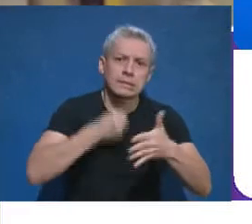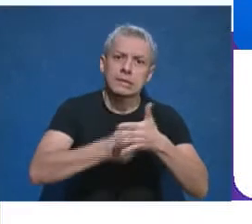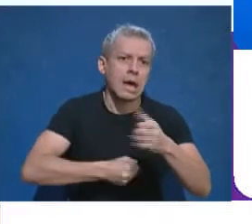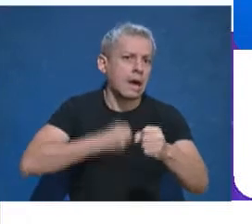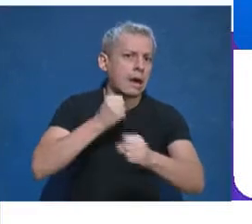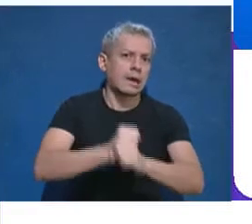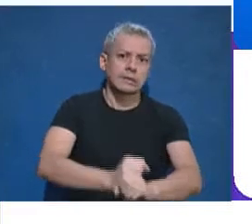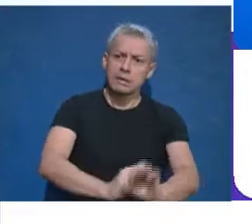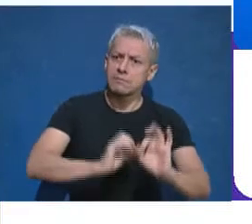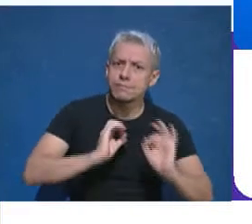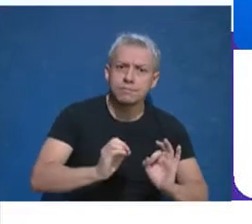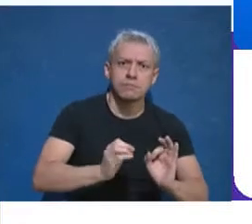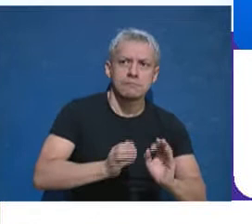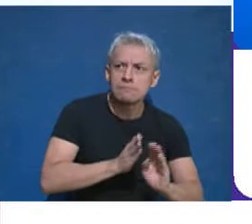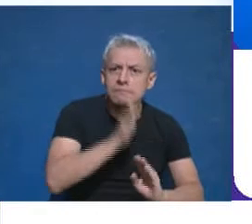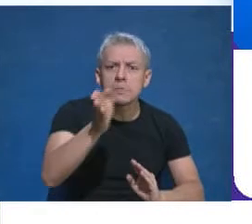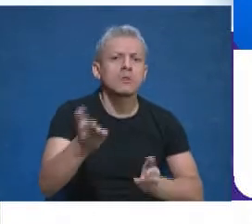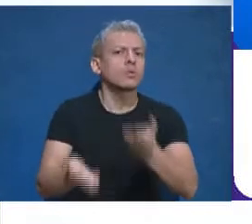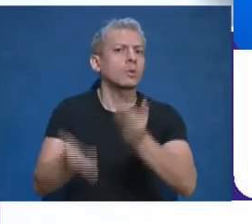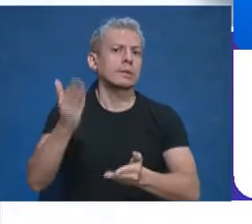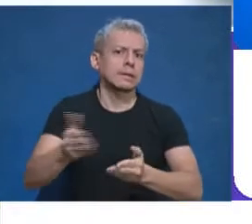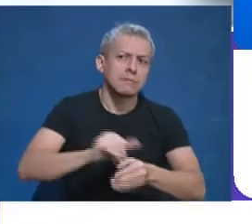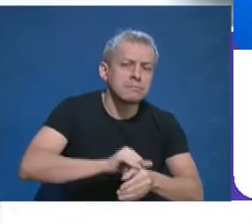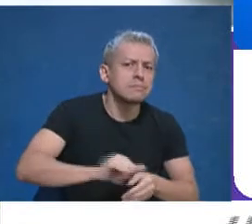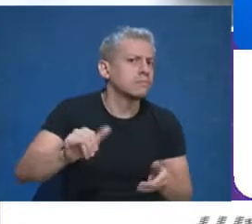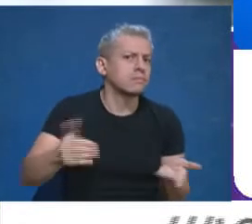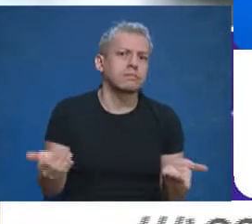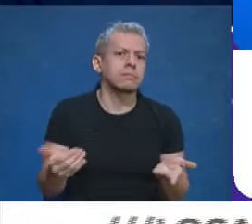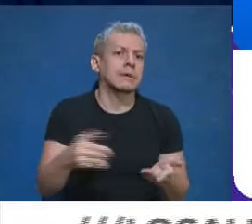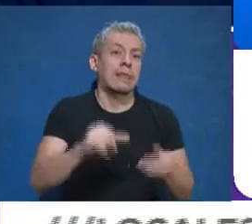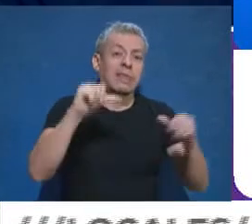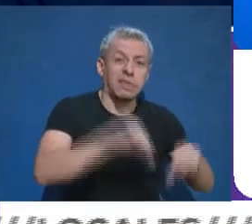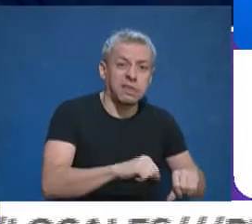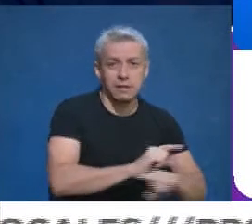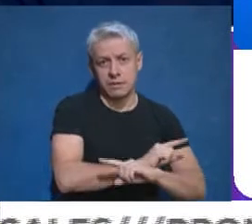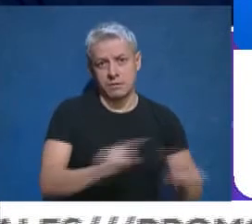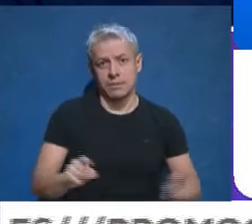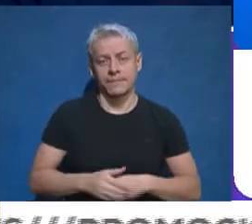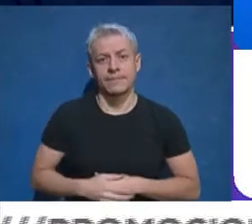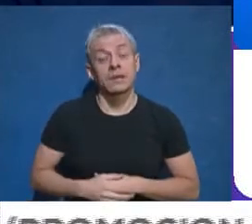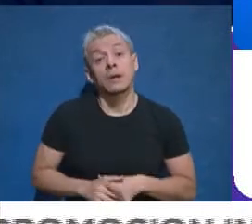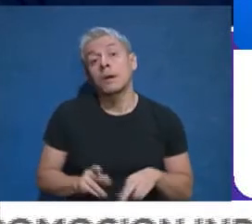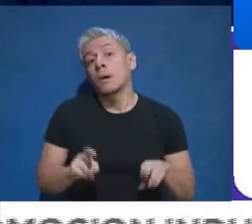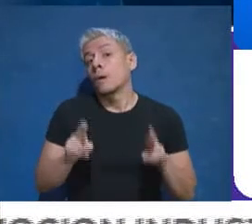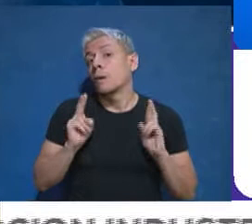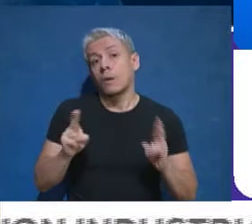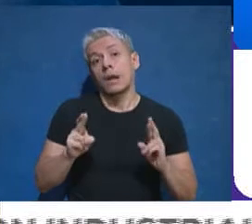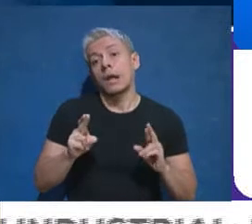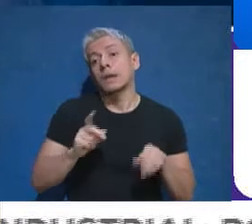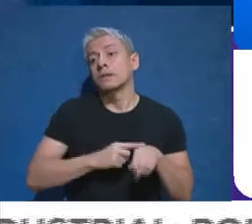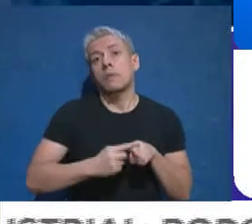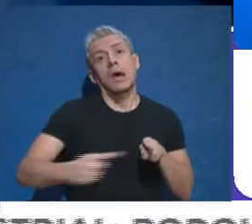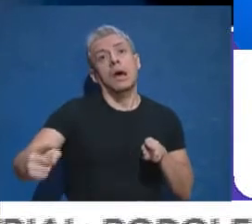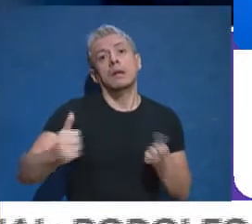oportunidades procesales para no ser perjudicada. Esperamos no tener que tener un pleito largo,